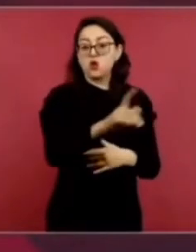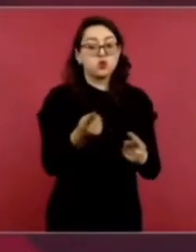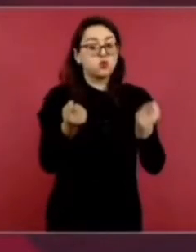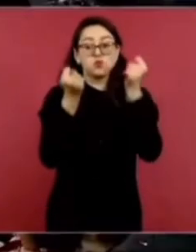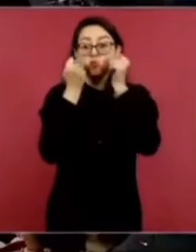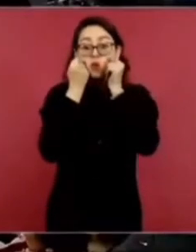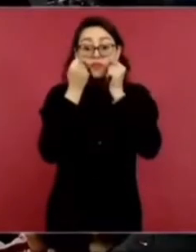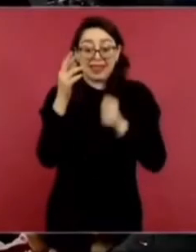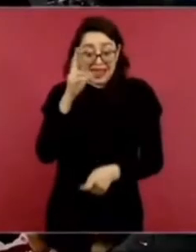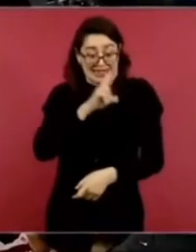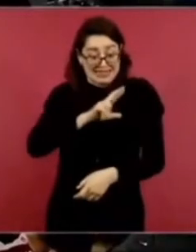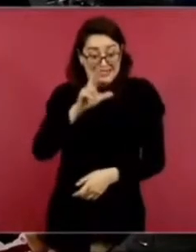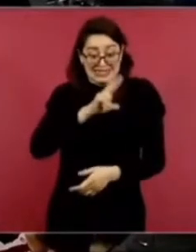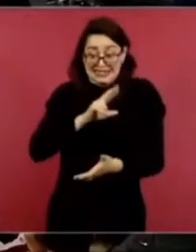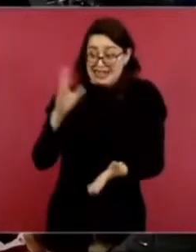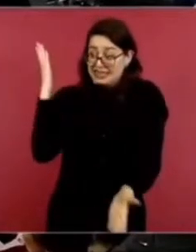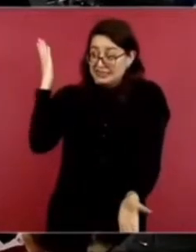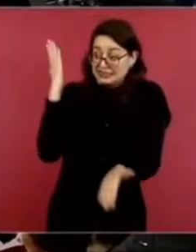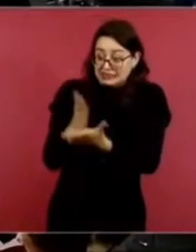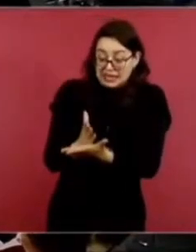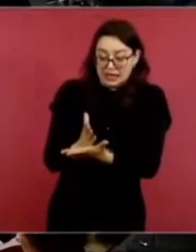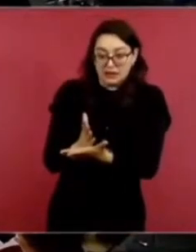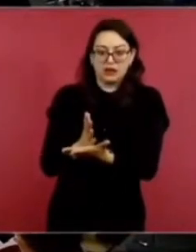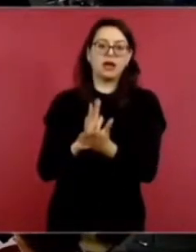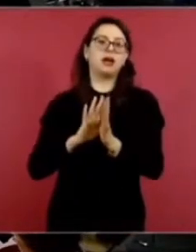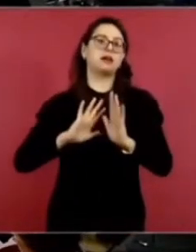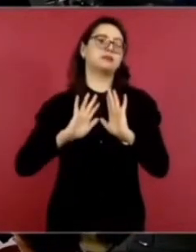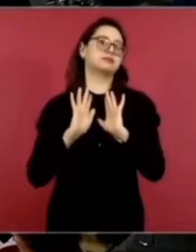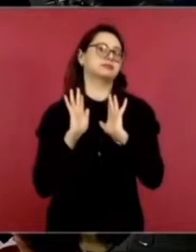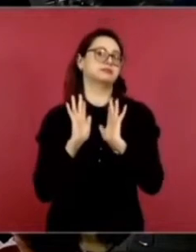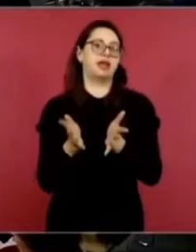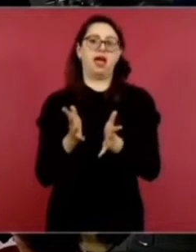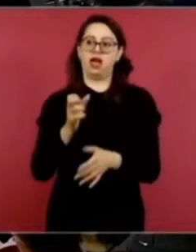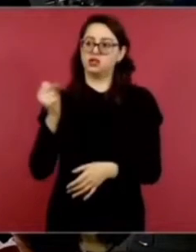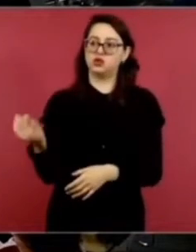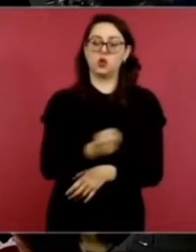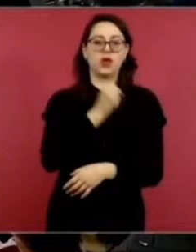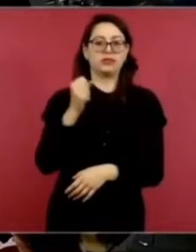¿O cuánto dejarían ellos de ganar? ¿Lo vemos?